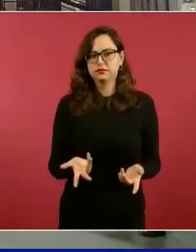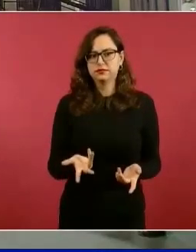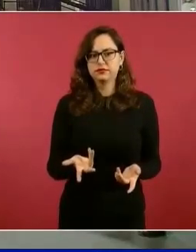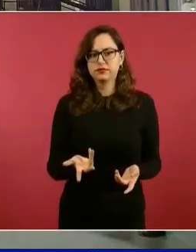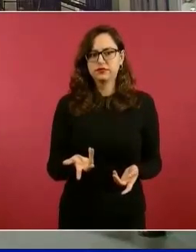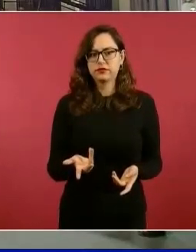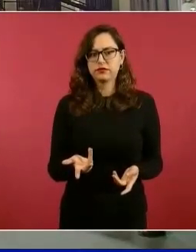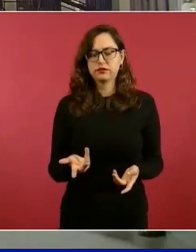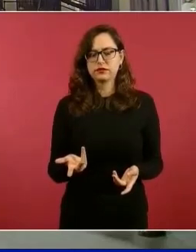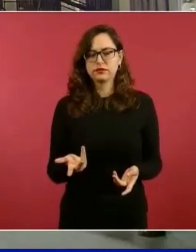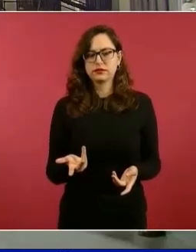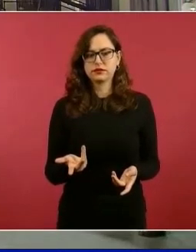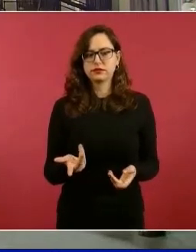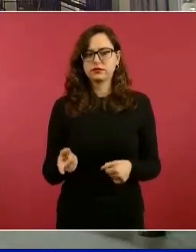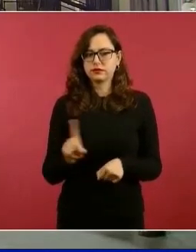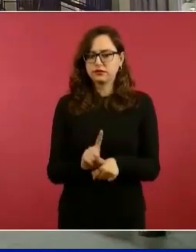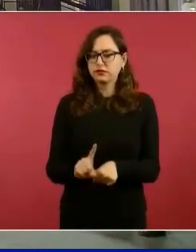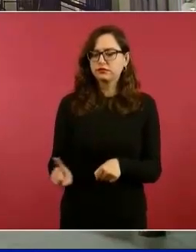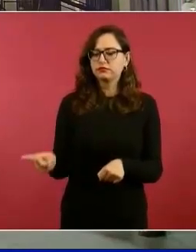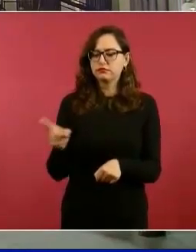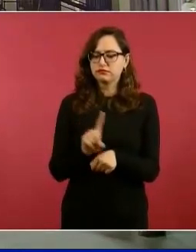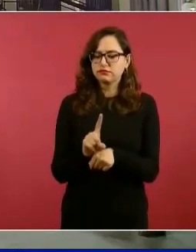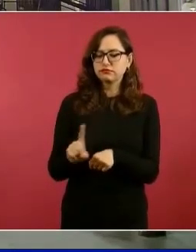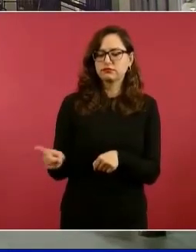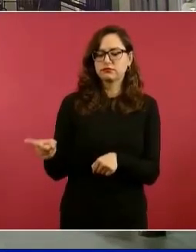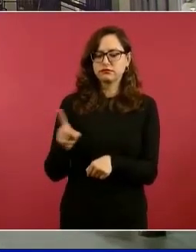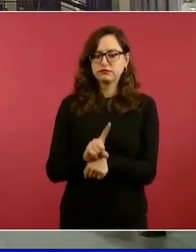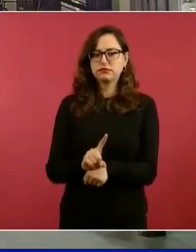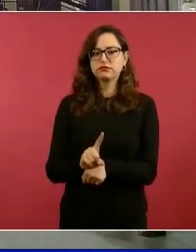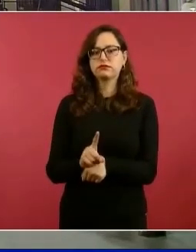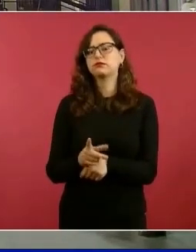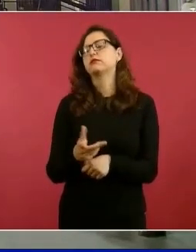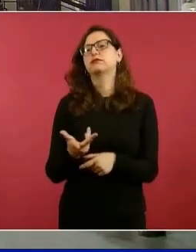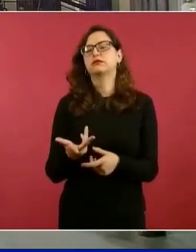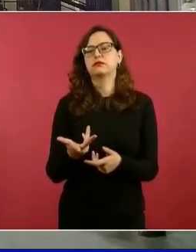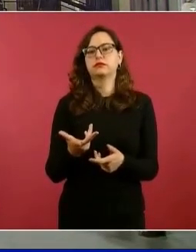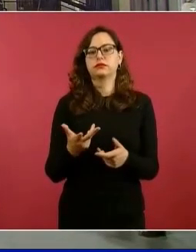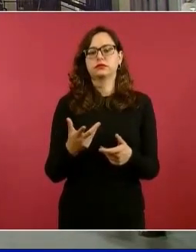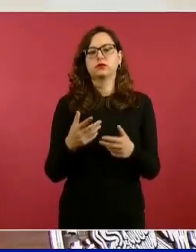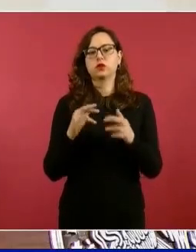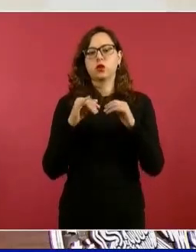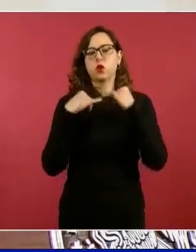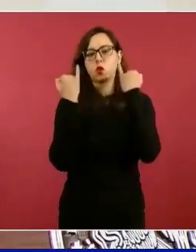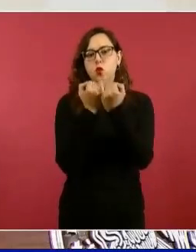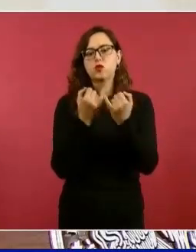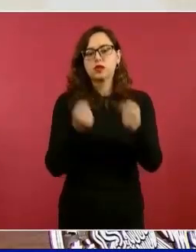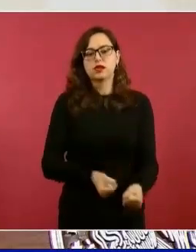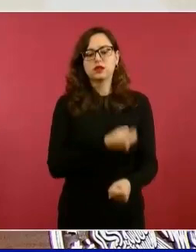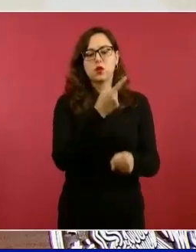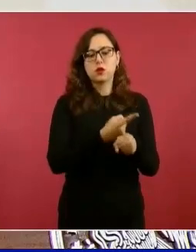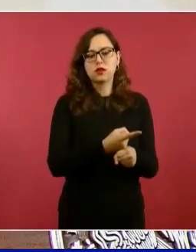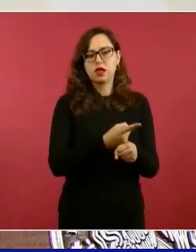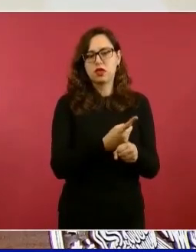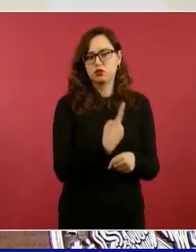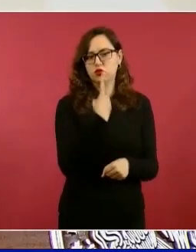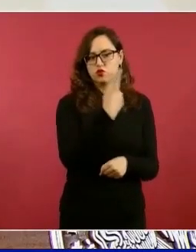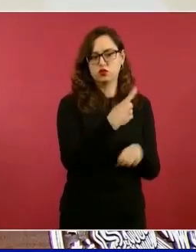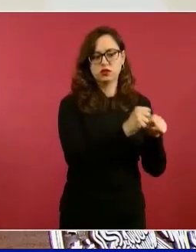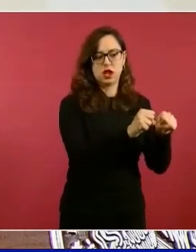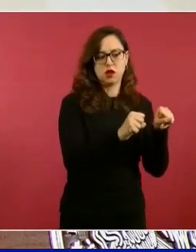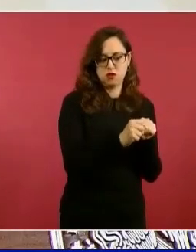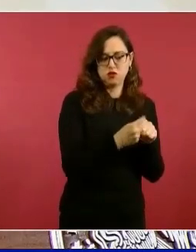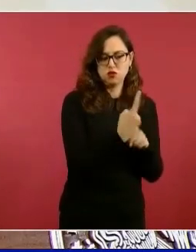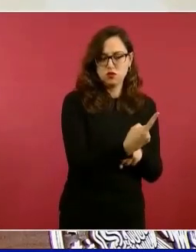todos los días el Gabinete de Seguridad, otra sala de